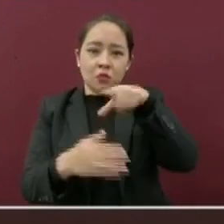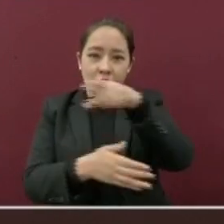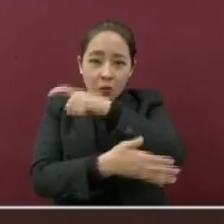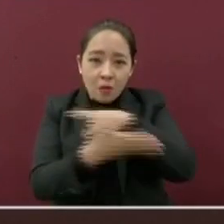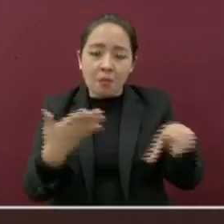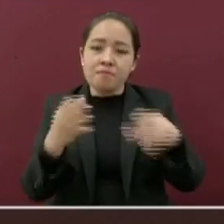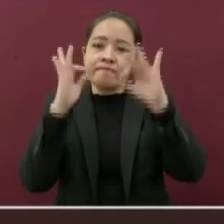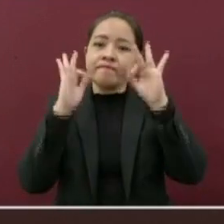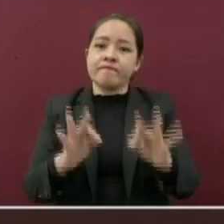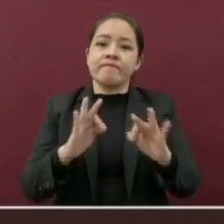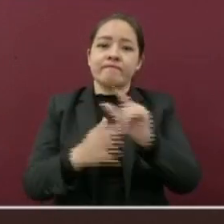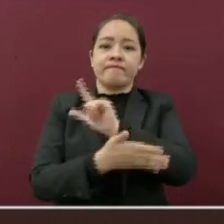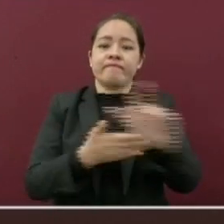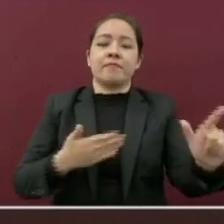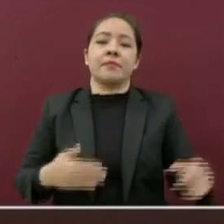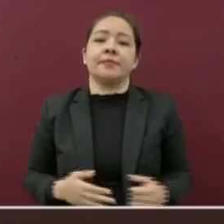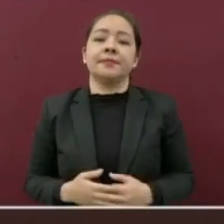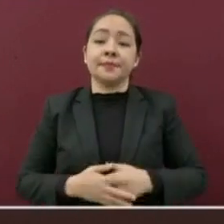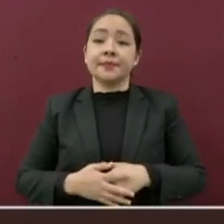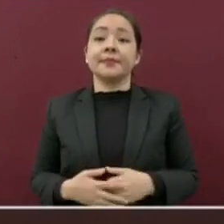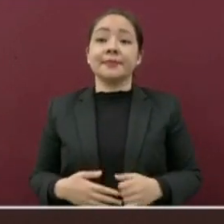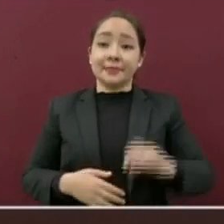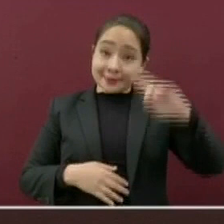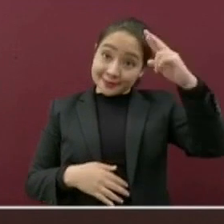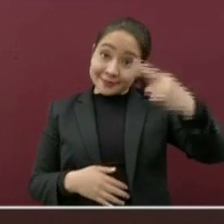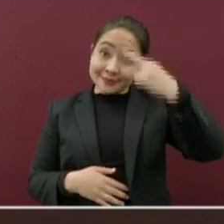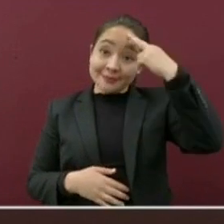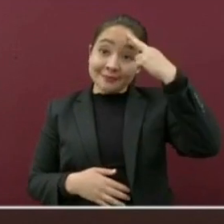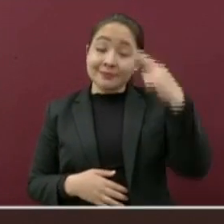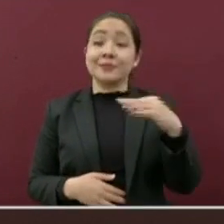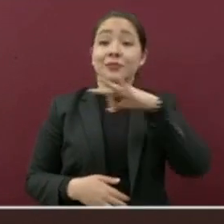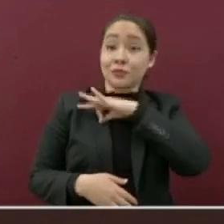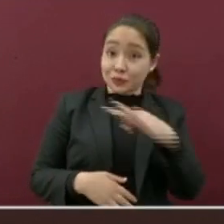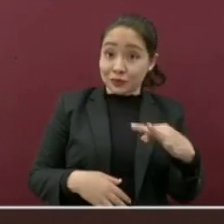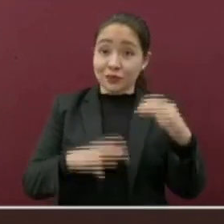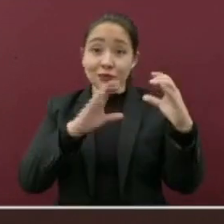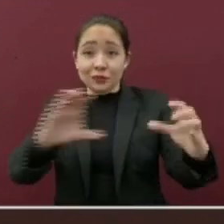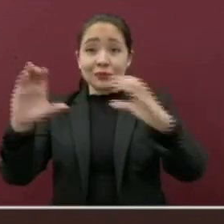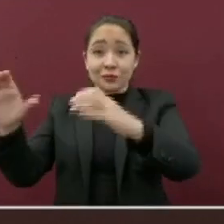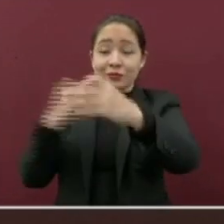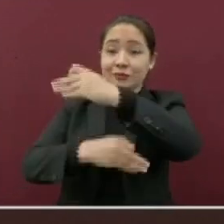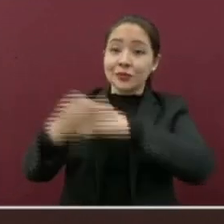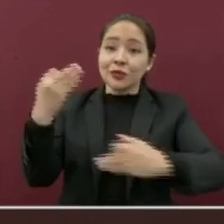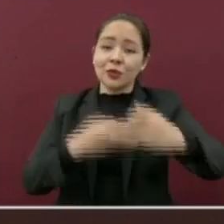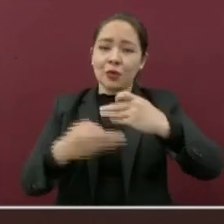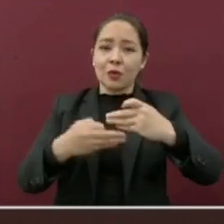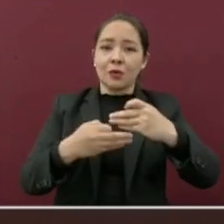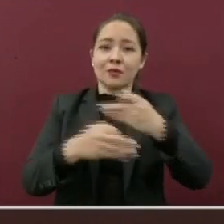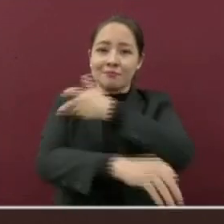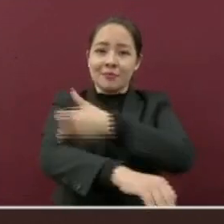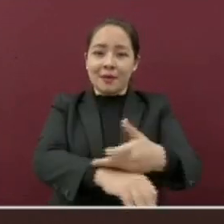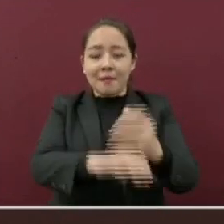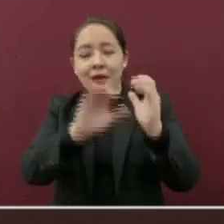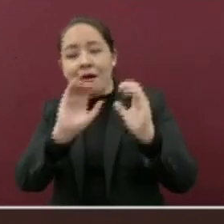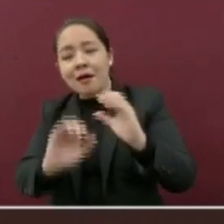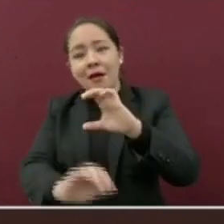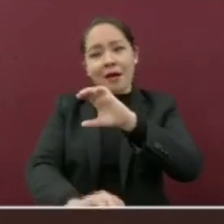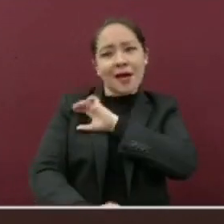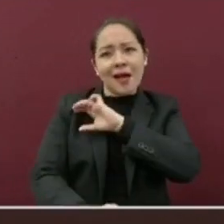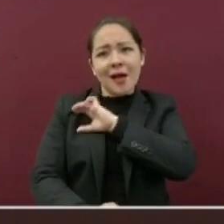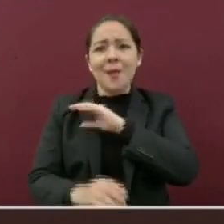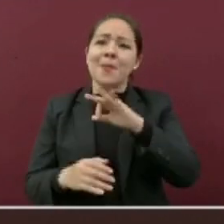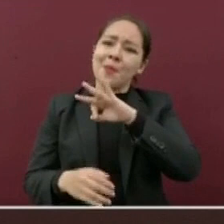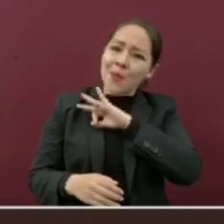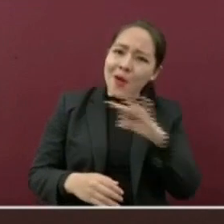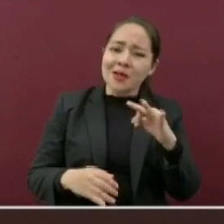está completamente limpio. Recuerde, en la medida que se proteja usted y sus seres queridos, podrá